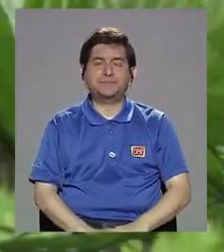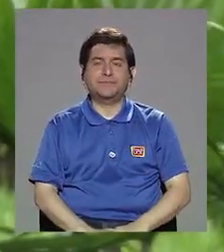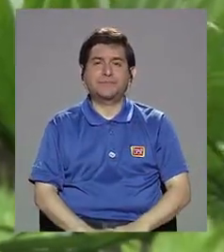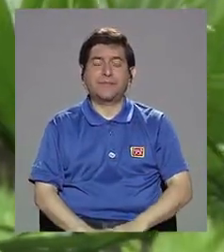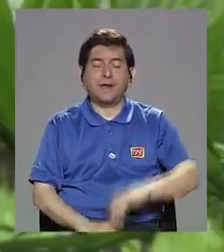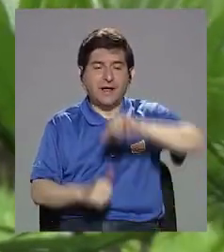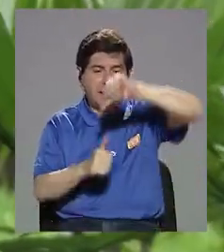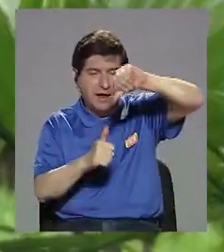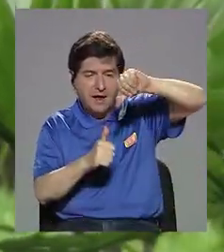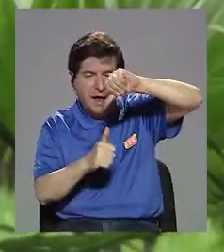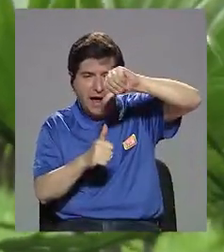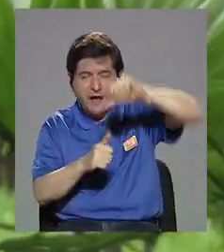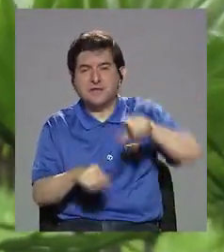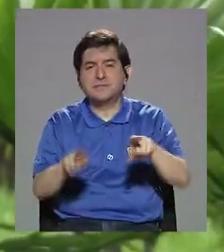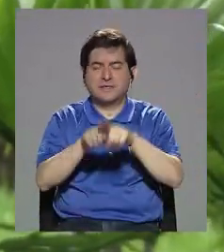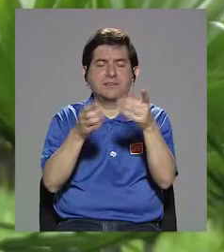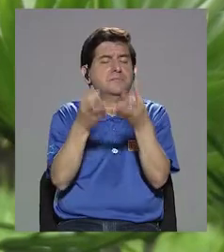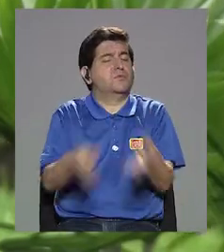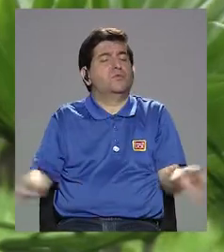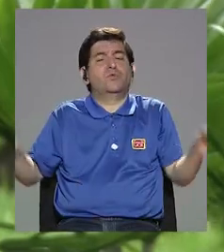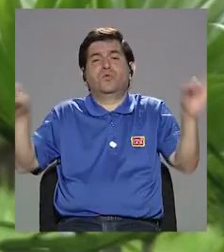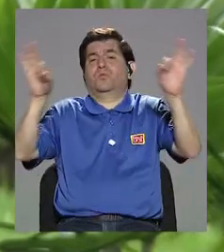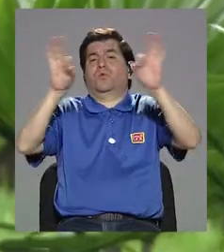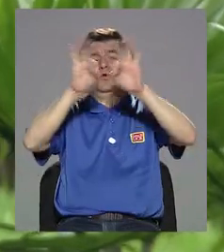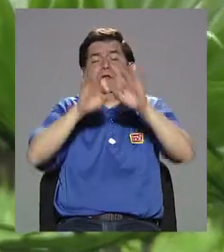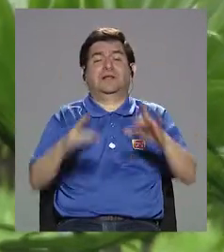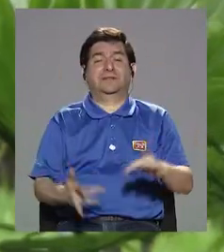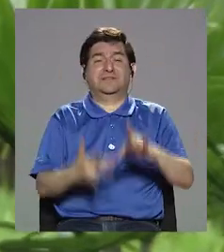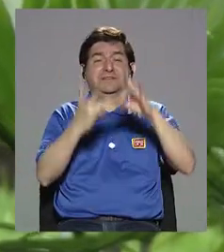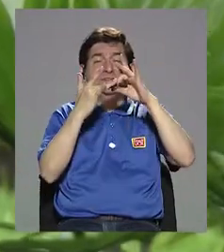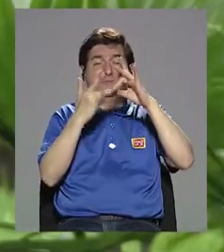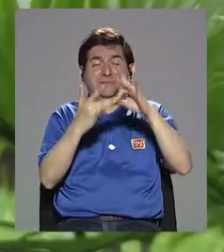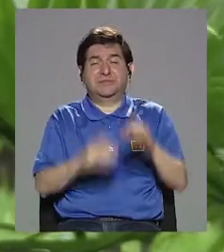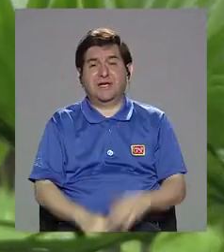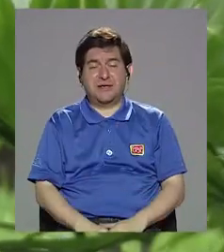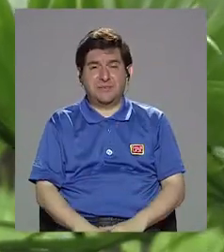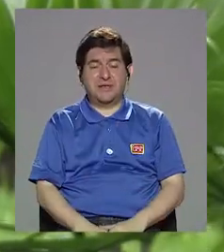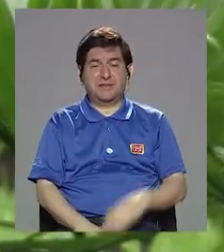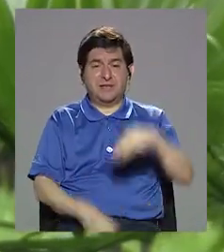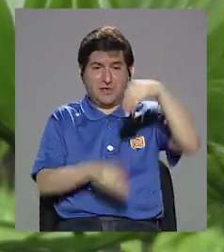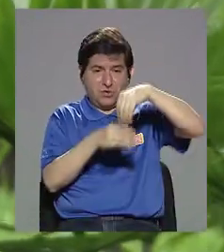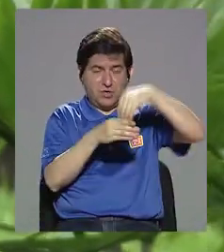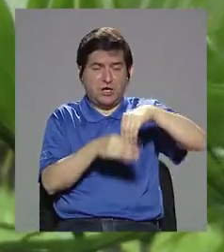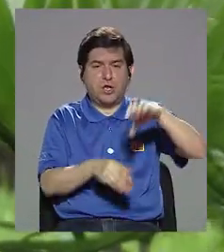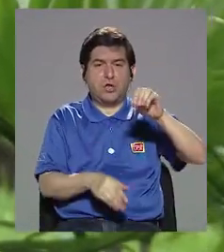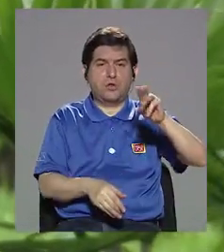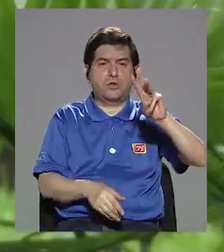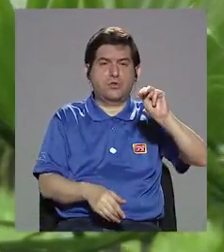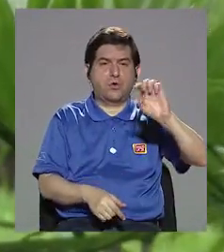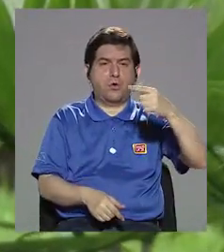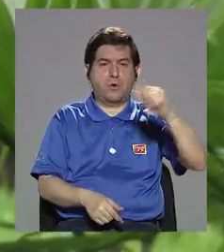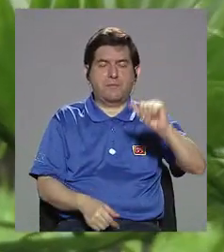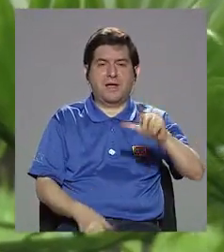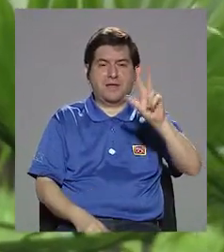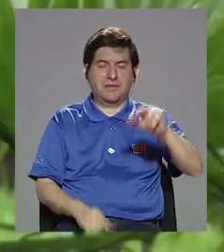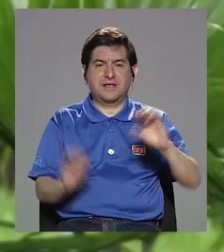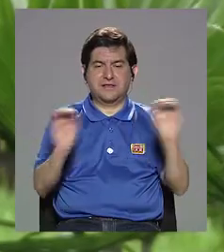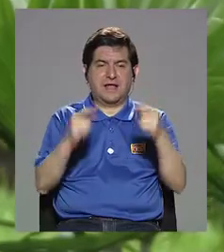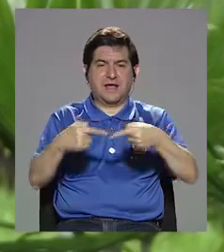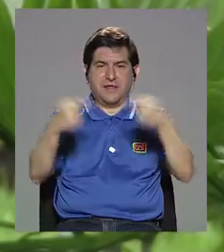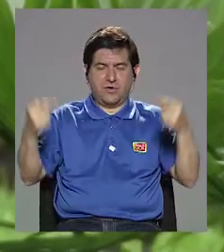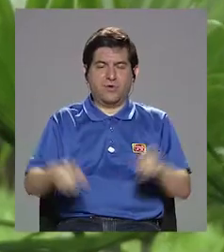El aceite, los aceites son básicos, sobre todo aceites con omega-3. No es que tengo nada tampoco